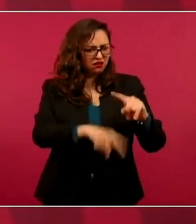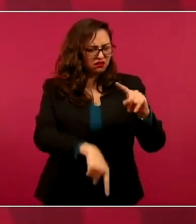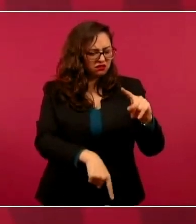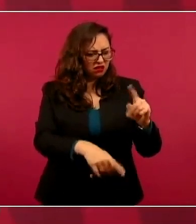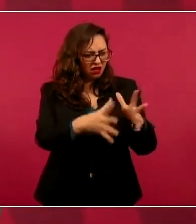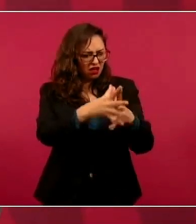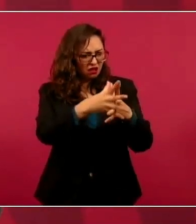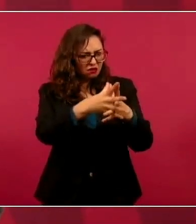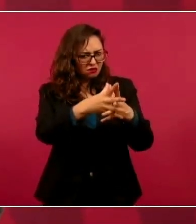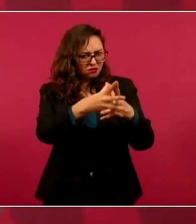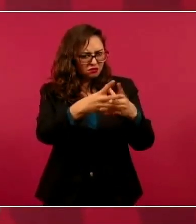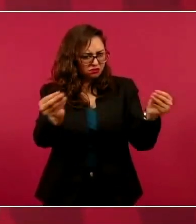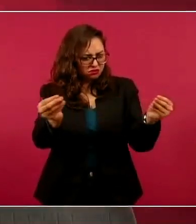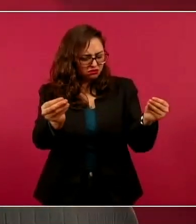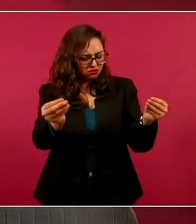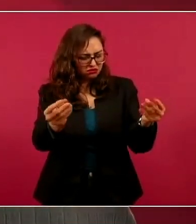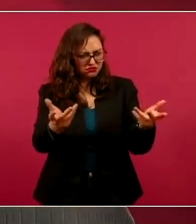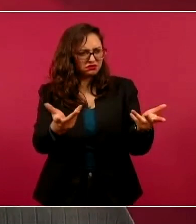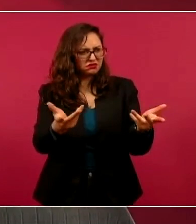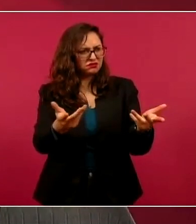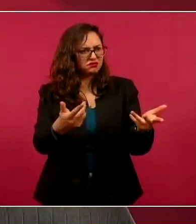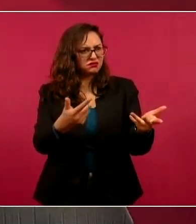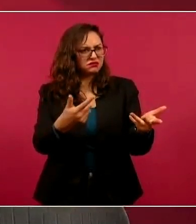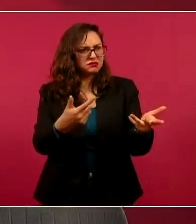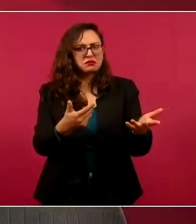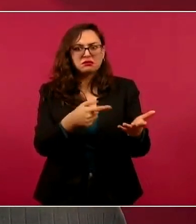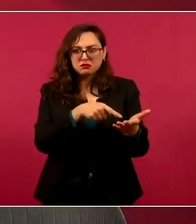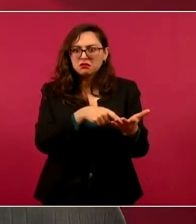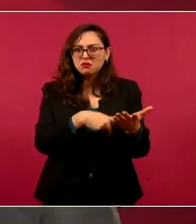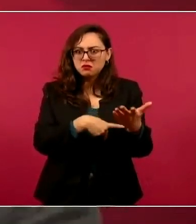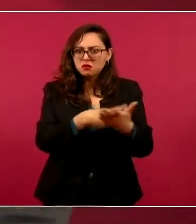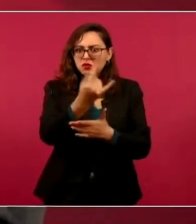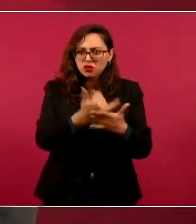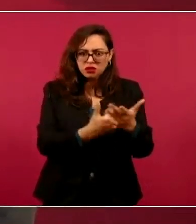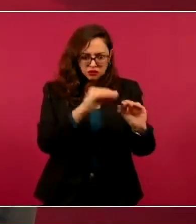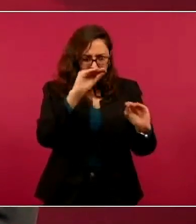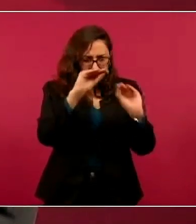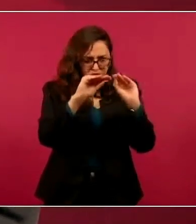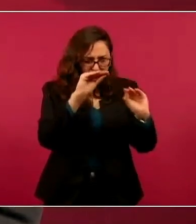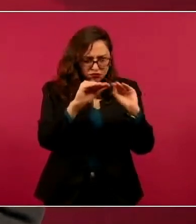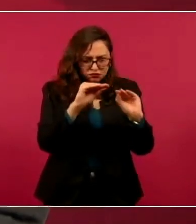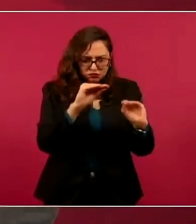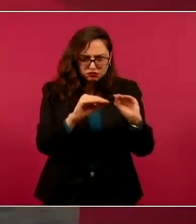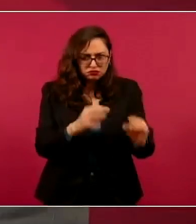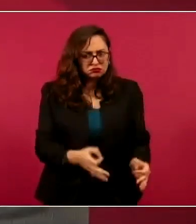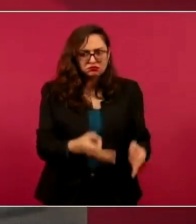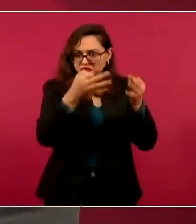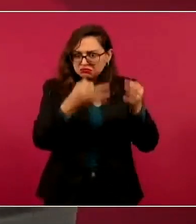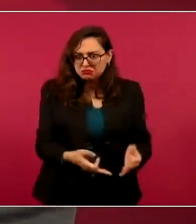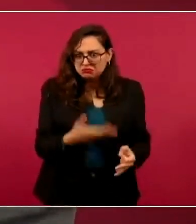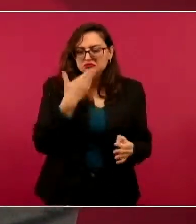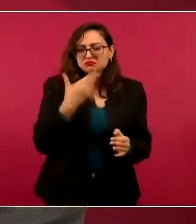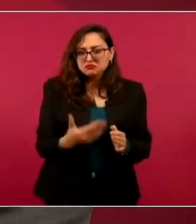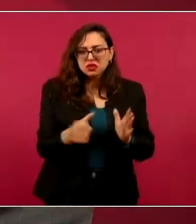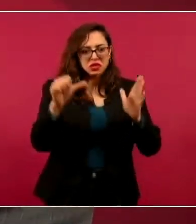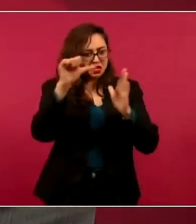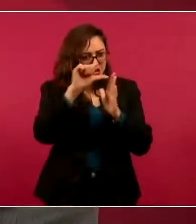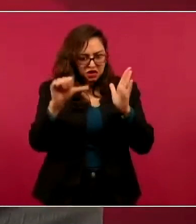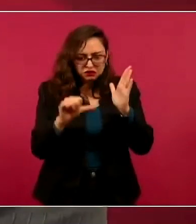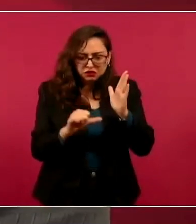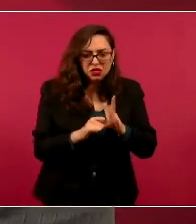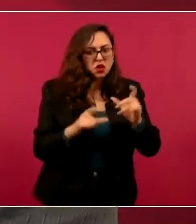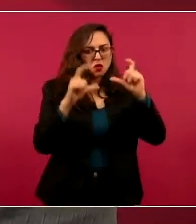Pero bien hecho, con considerandos,